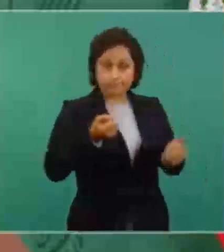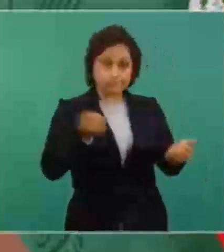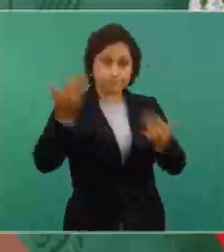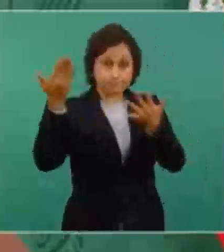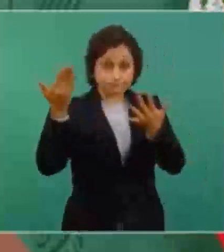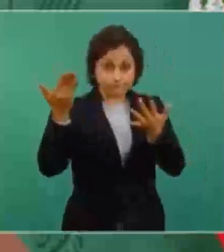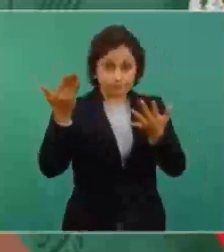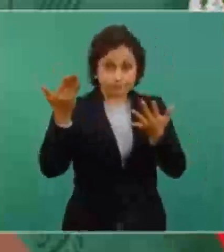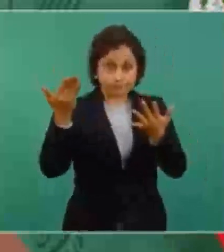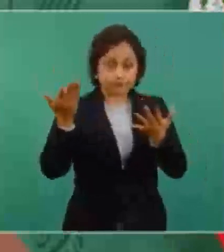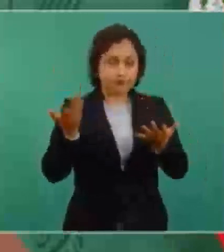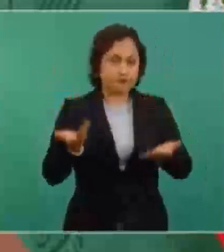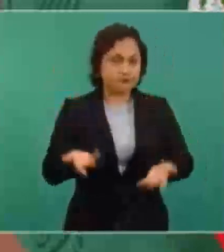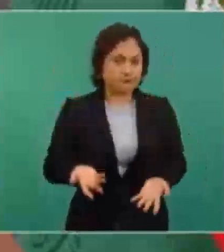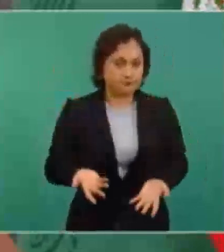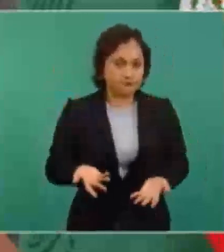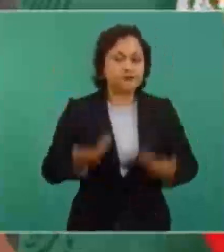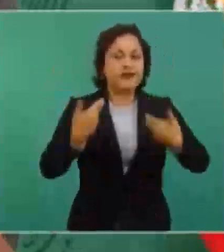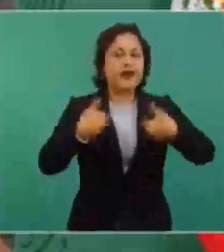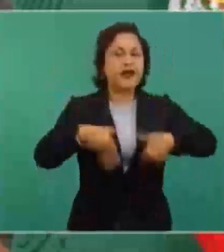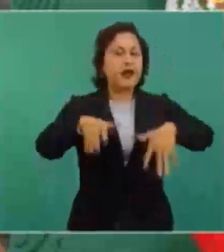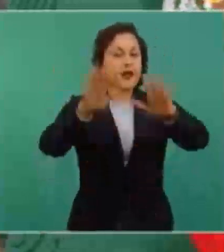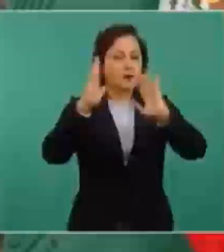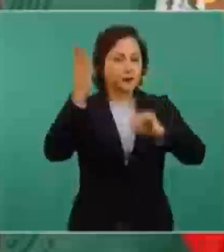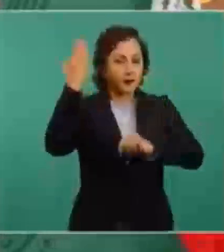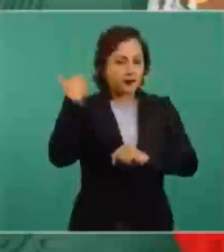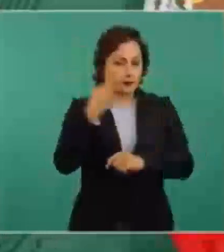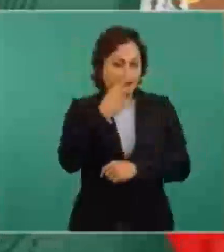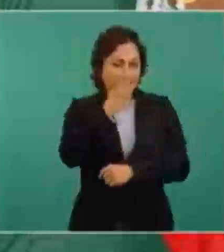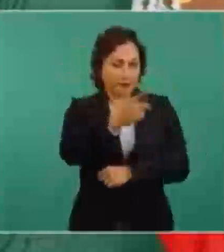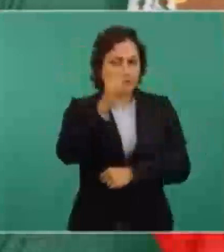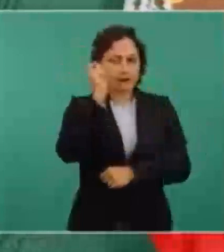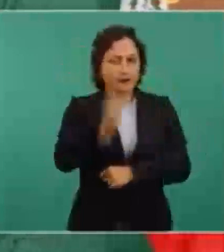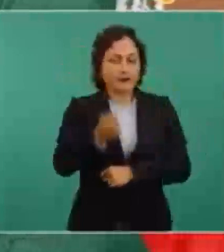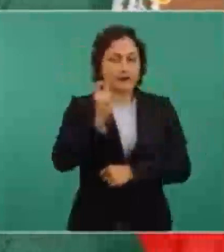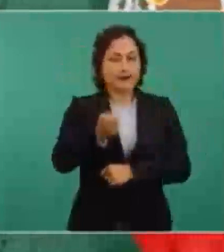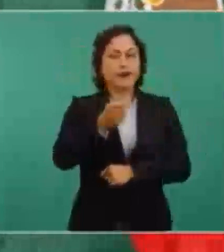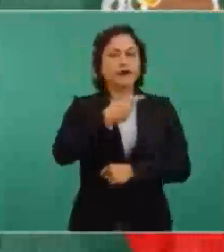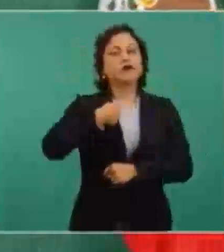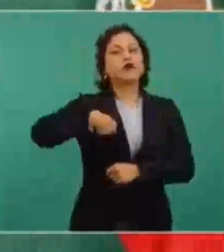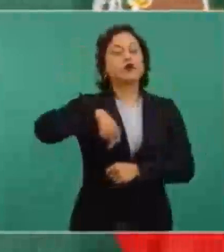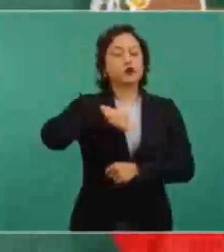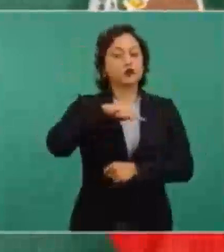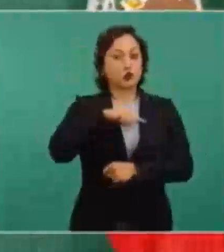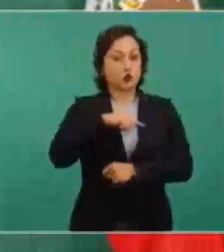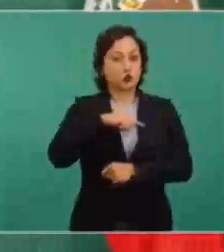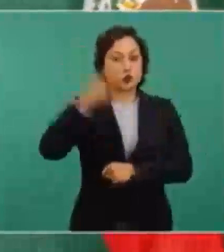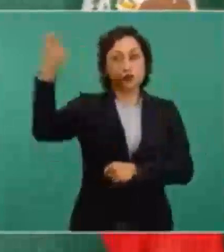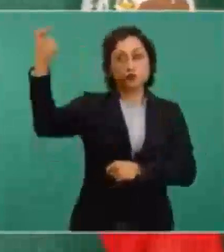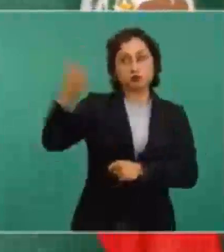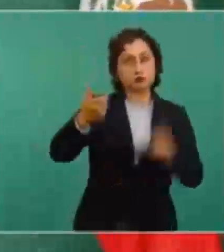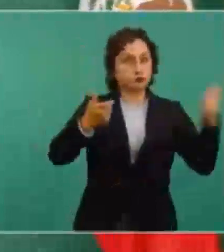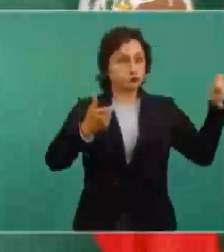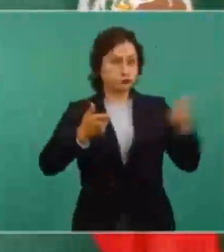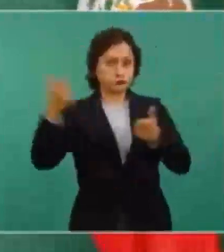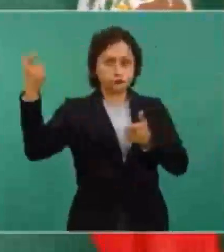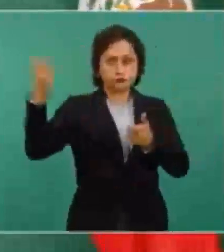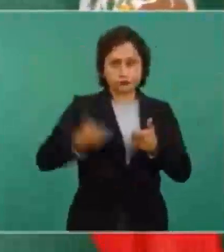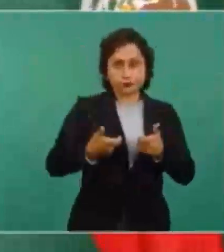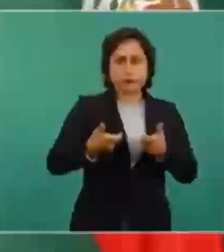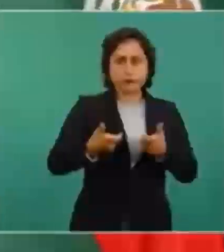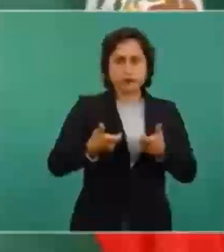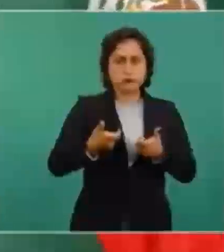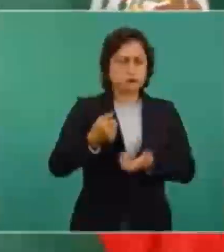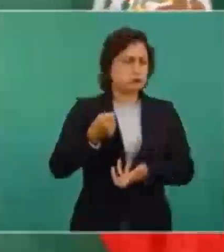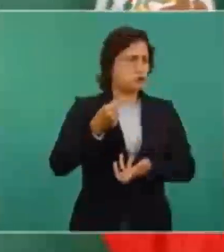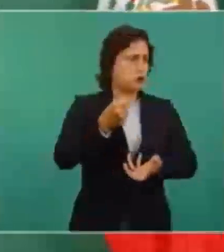Ah, pero que además de que íbamos a producir más y que iba a llegar mucha